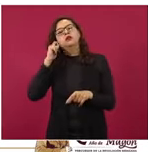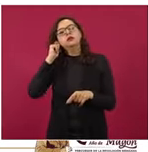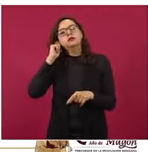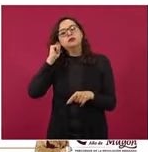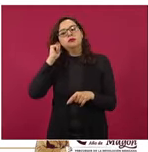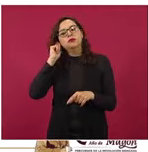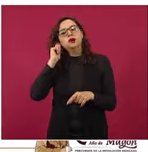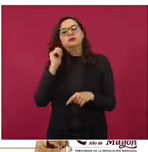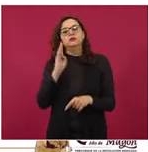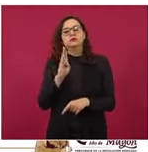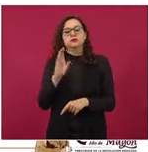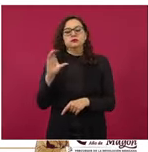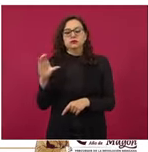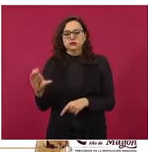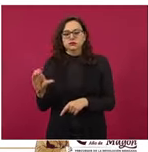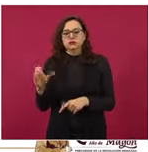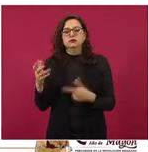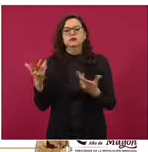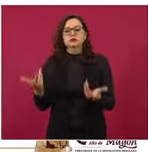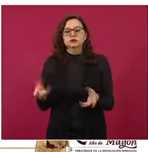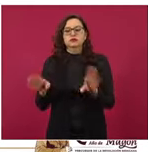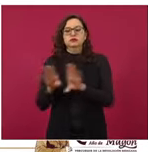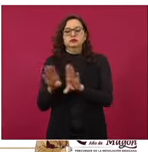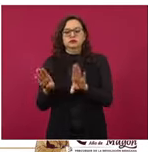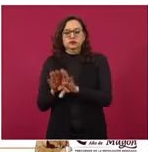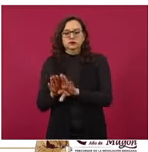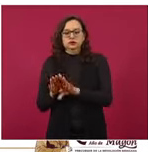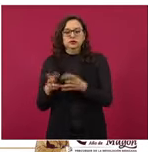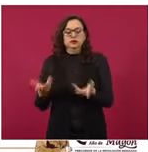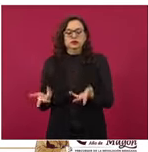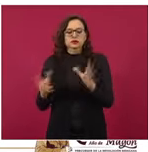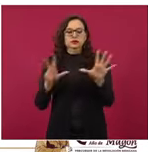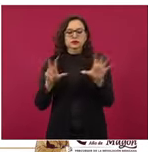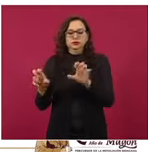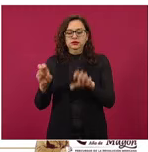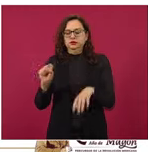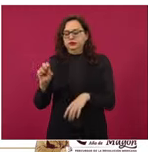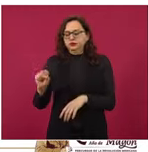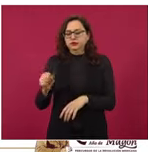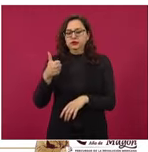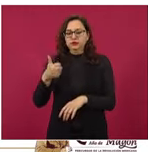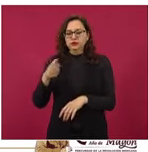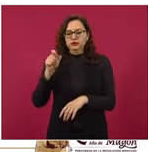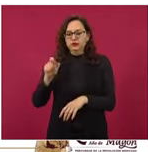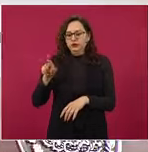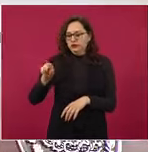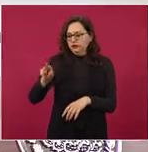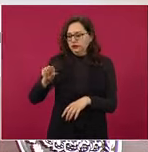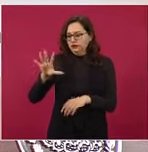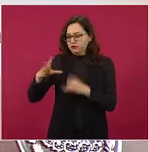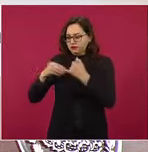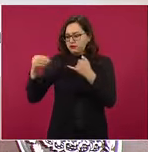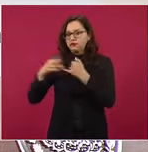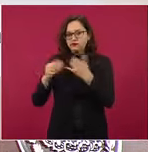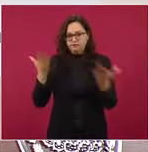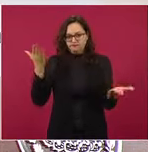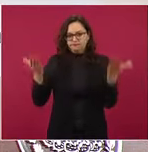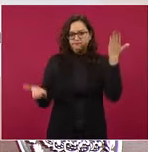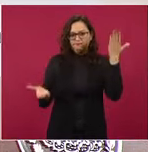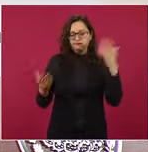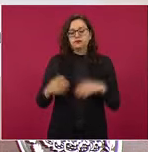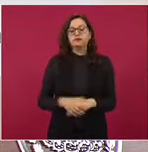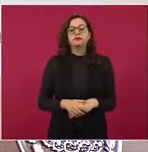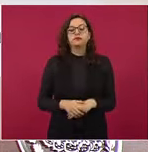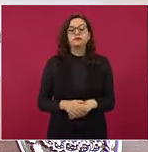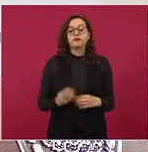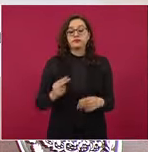California Sur, 866 pesos con 85 centavos. Para la zona norte, Walmart